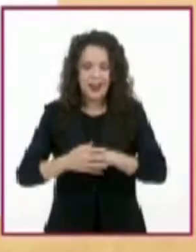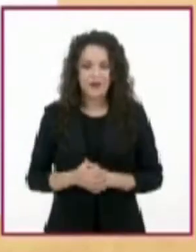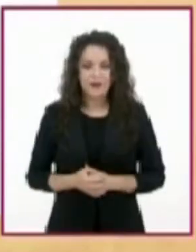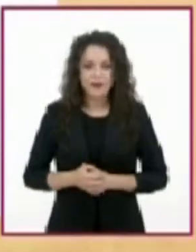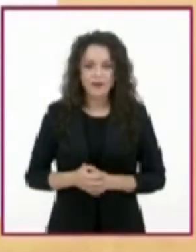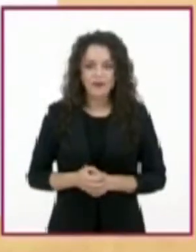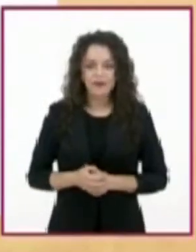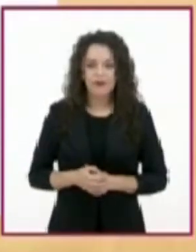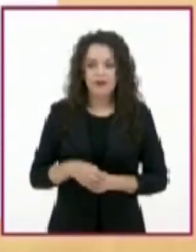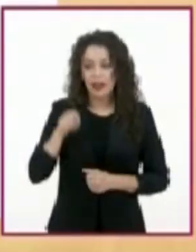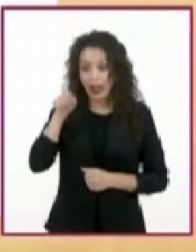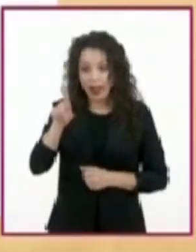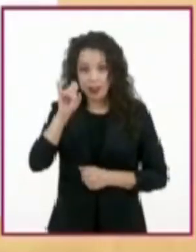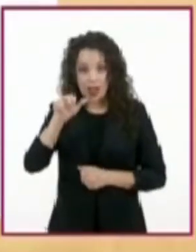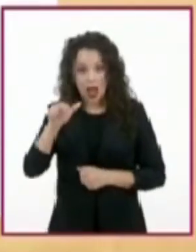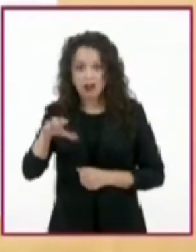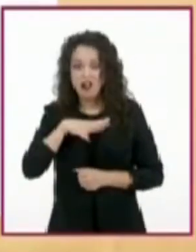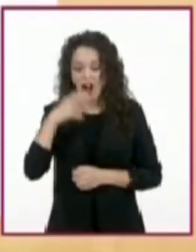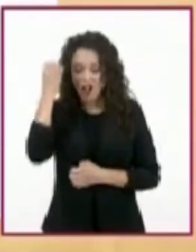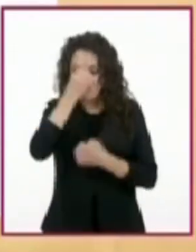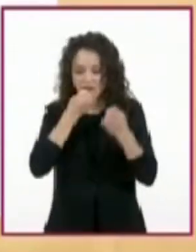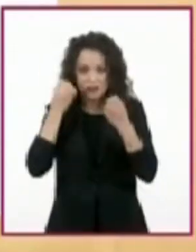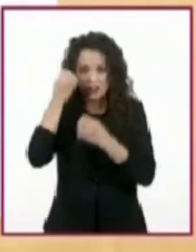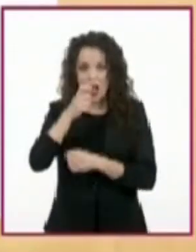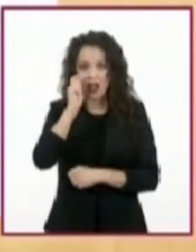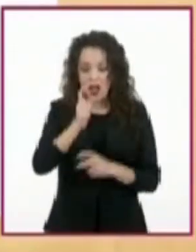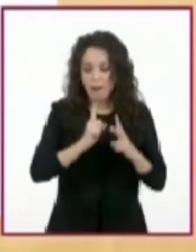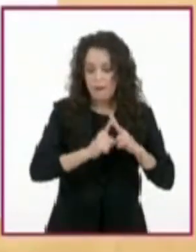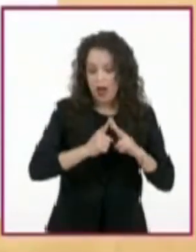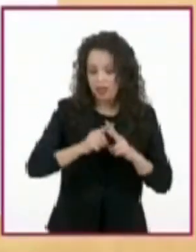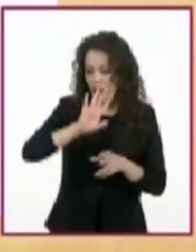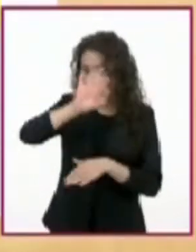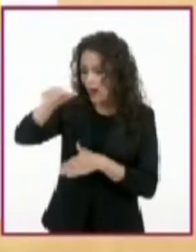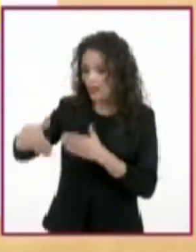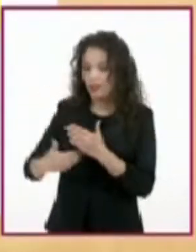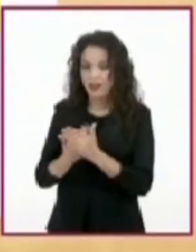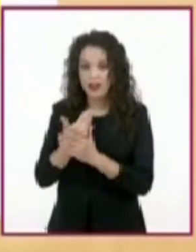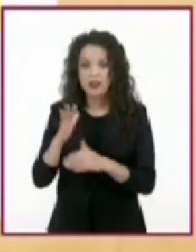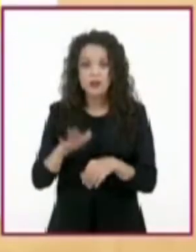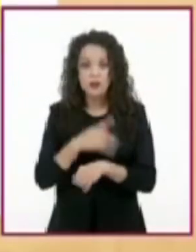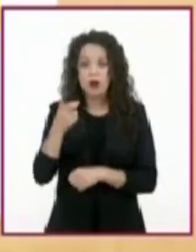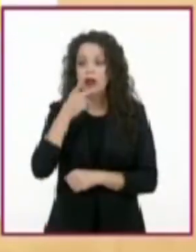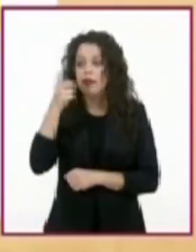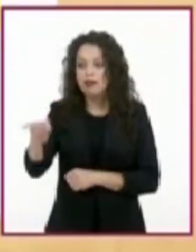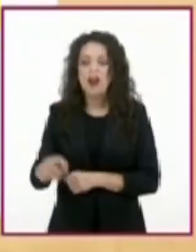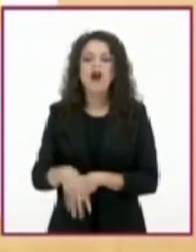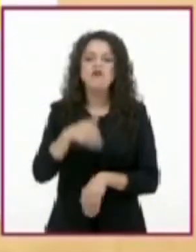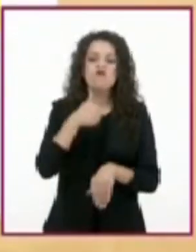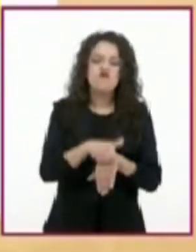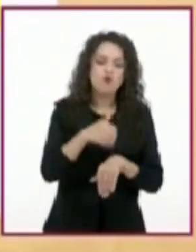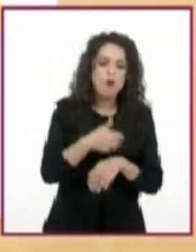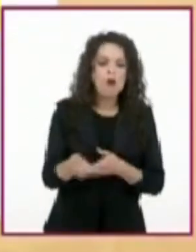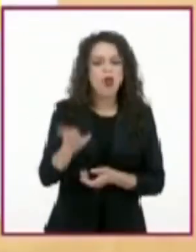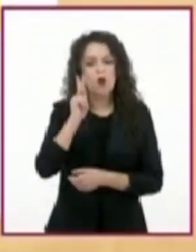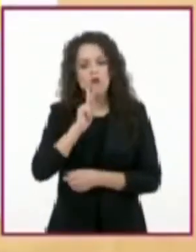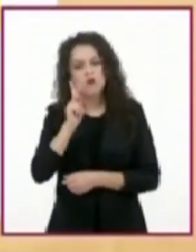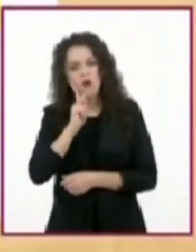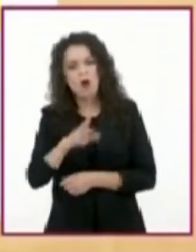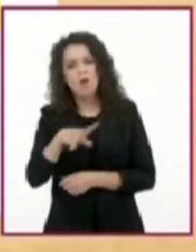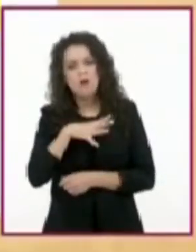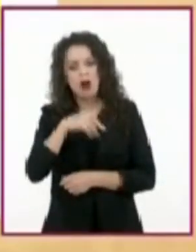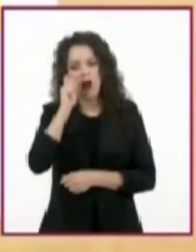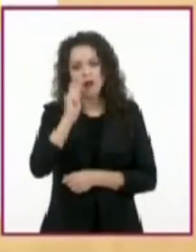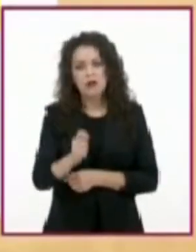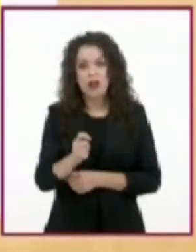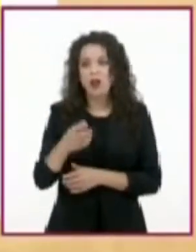examen final de matemáticas al día siguiente, porque se habla de los números y de una prueba que contiene lo visto